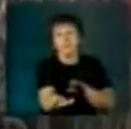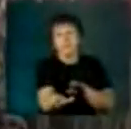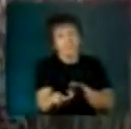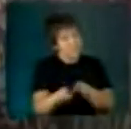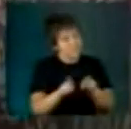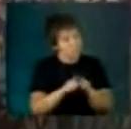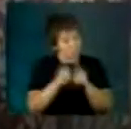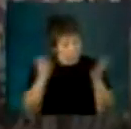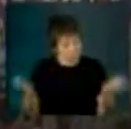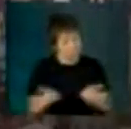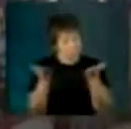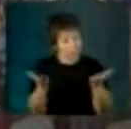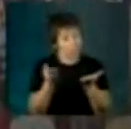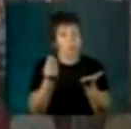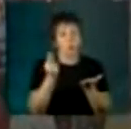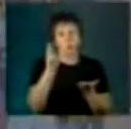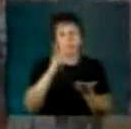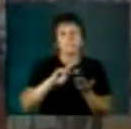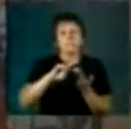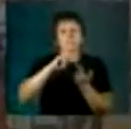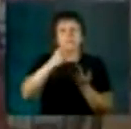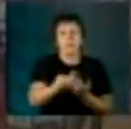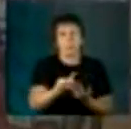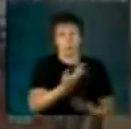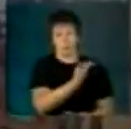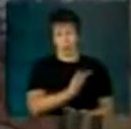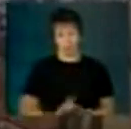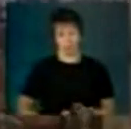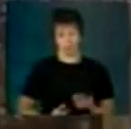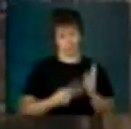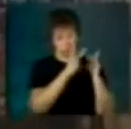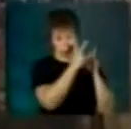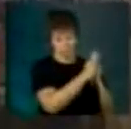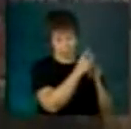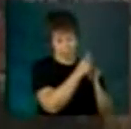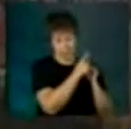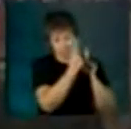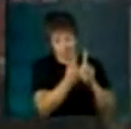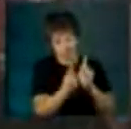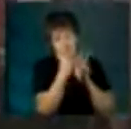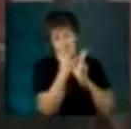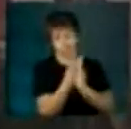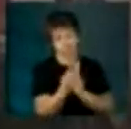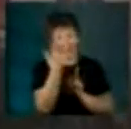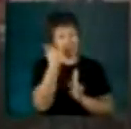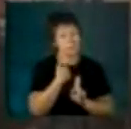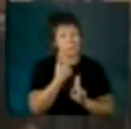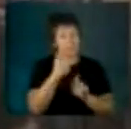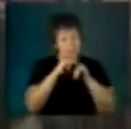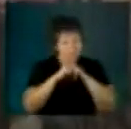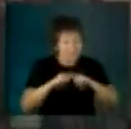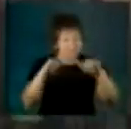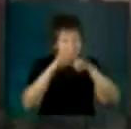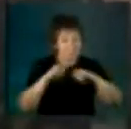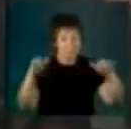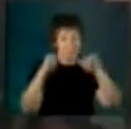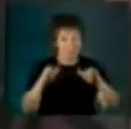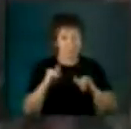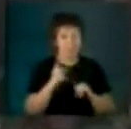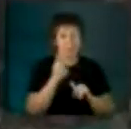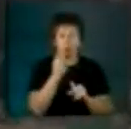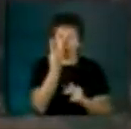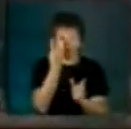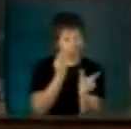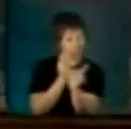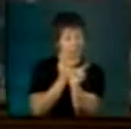entusiastamente como un segundo gobierno. Ya lo dijimos en la campaña nuestro programa se resume en dos palabras